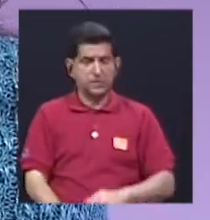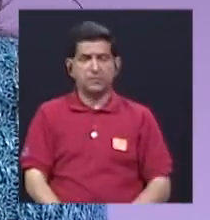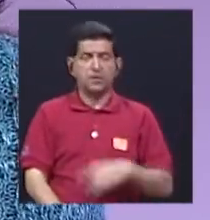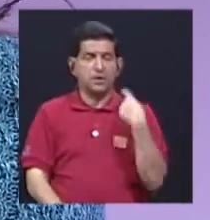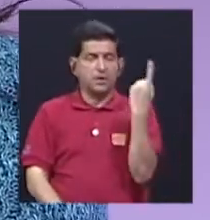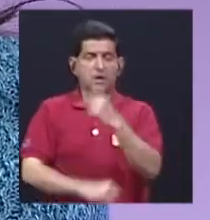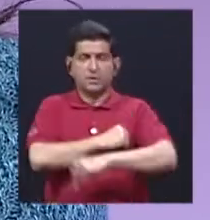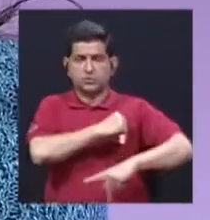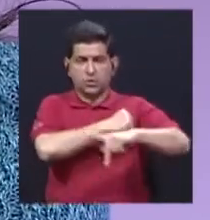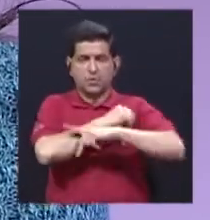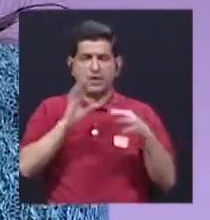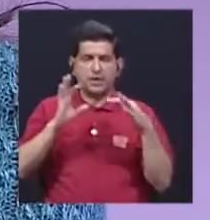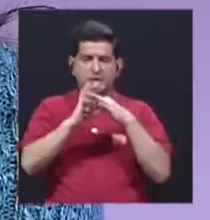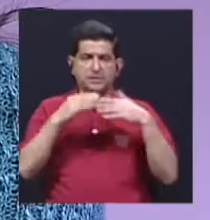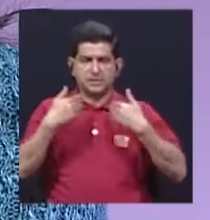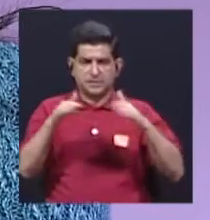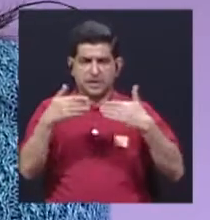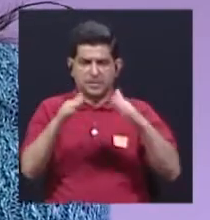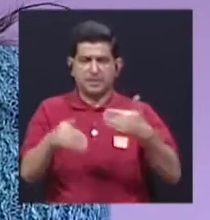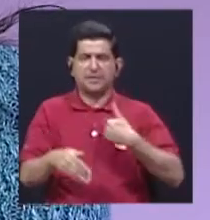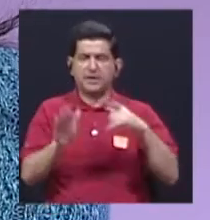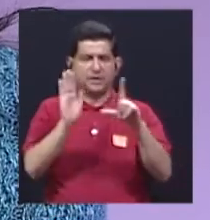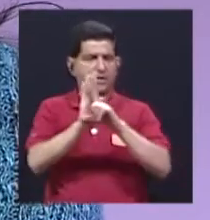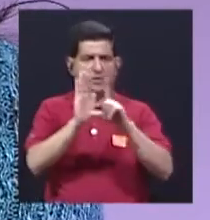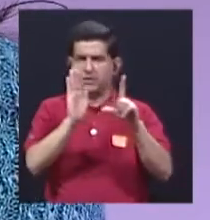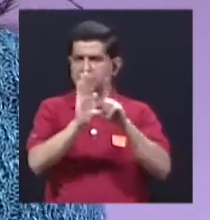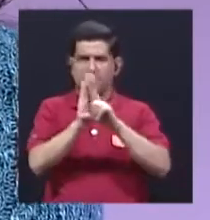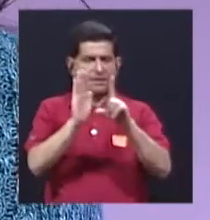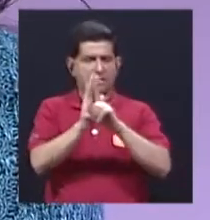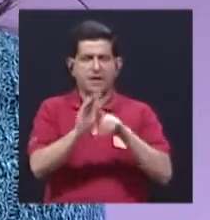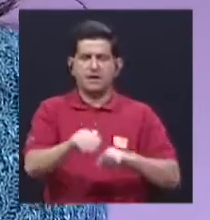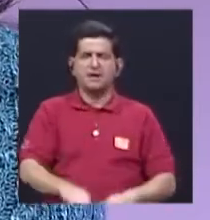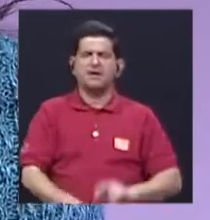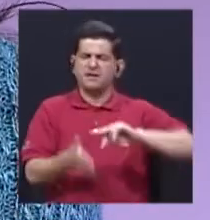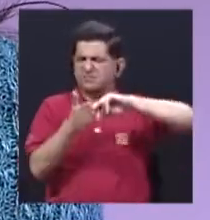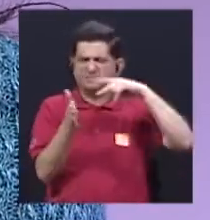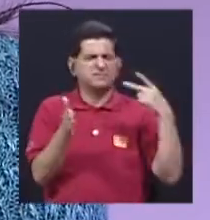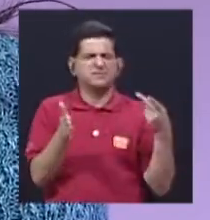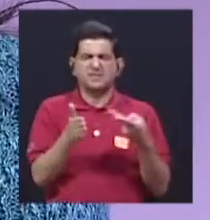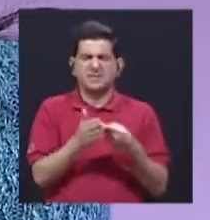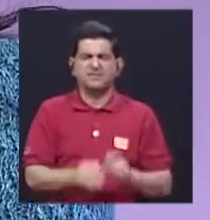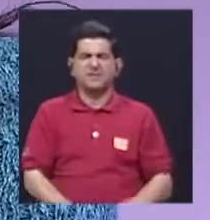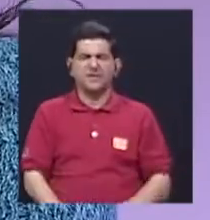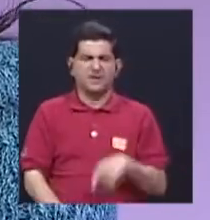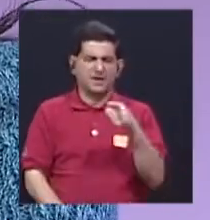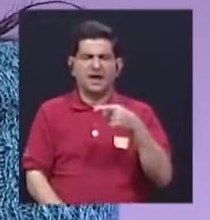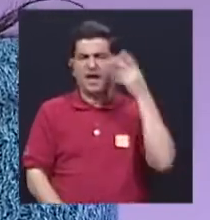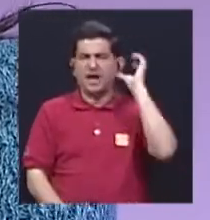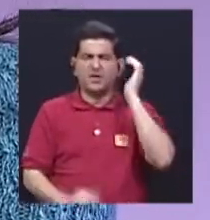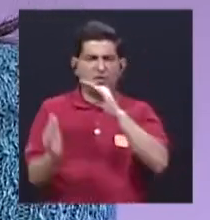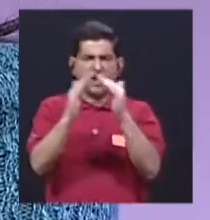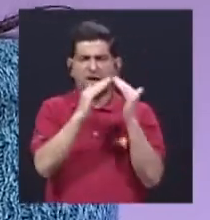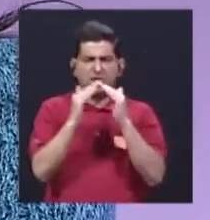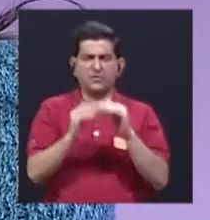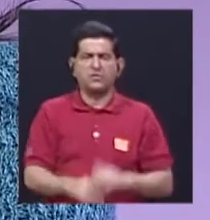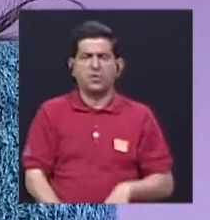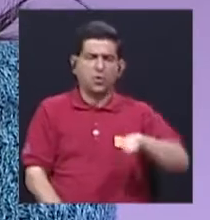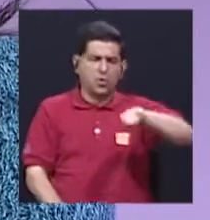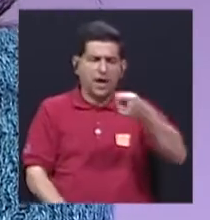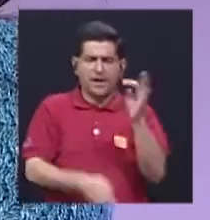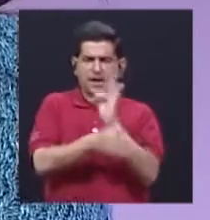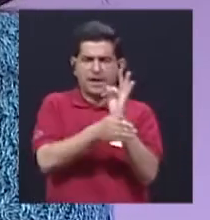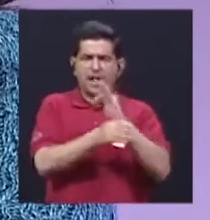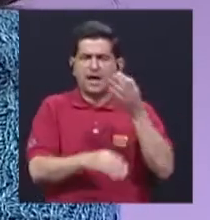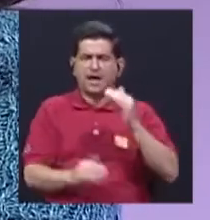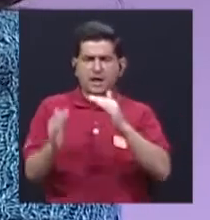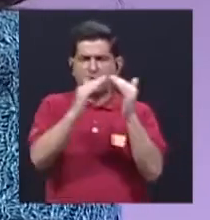único país, junto con Panamá, que no tiene una legislación que defina, por ejemplo, las emisoras comunitarias y los canales comunitarios.